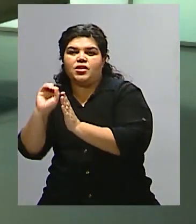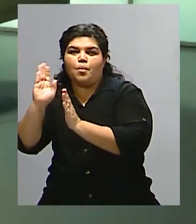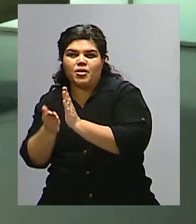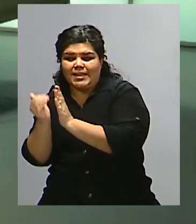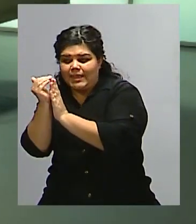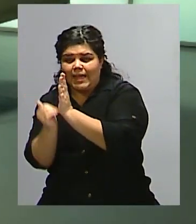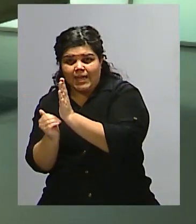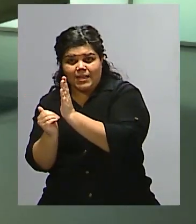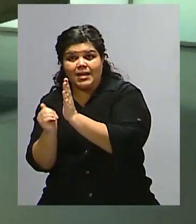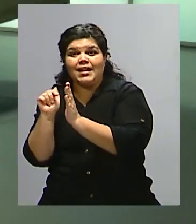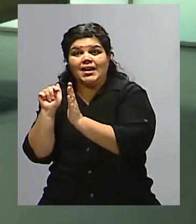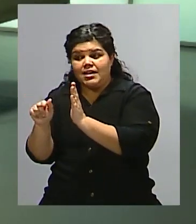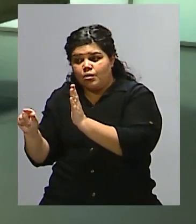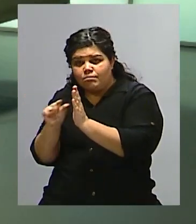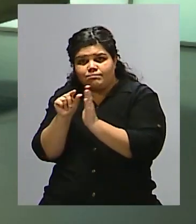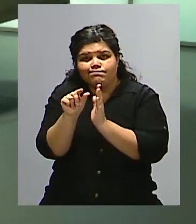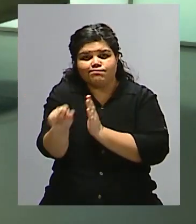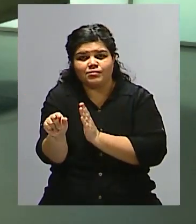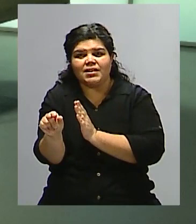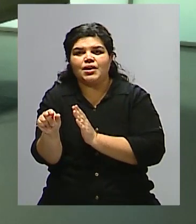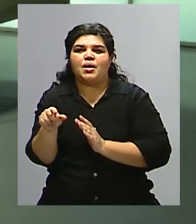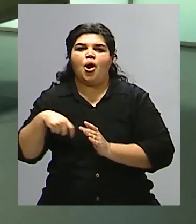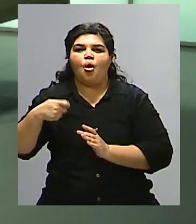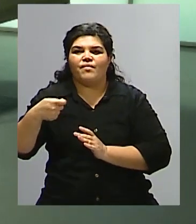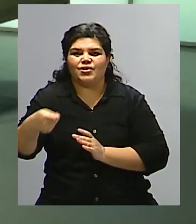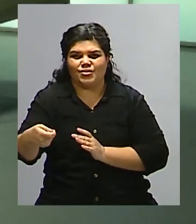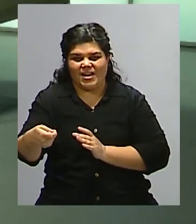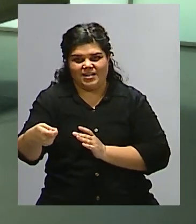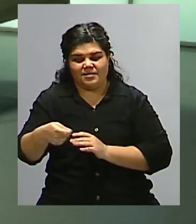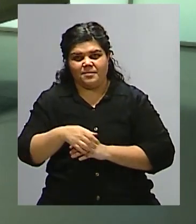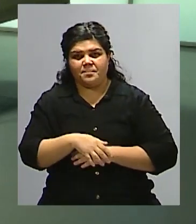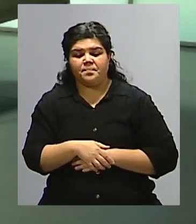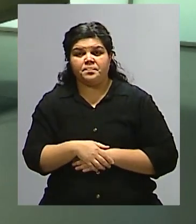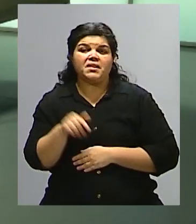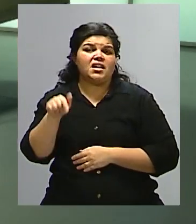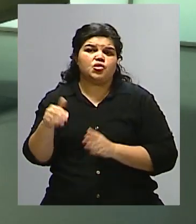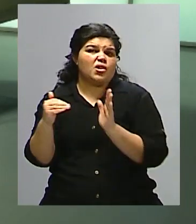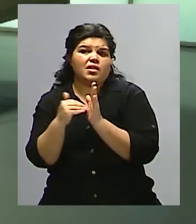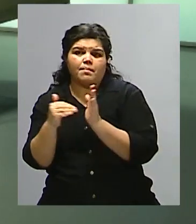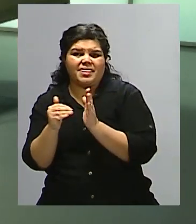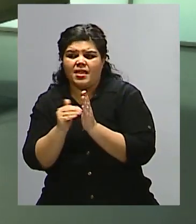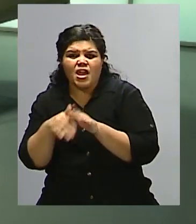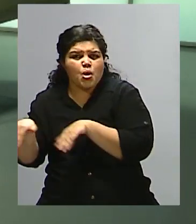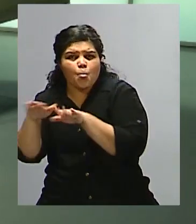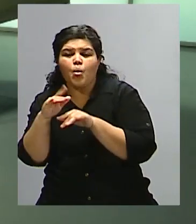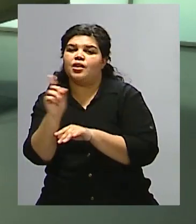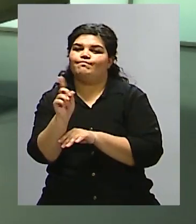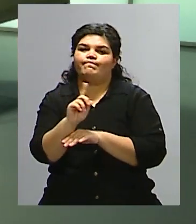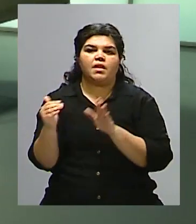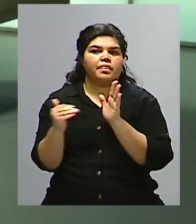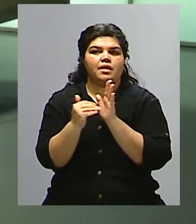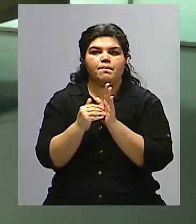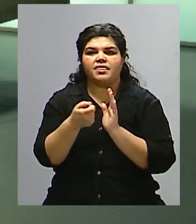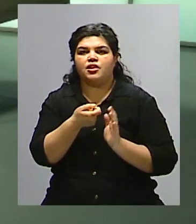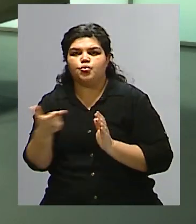beliza en el salario de cada uno de los trabajadores. Y eso es variable de acuerdo al sistema de obra social que